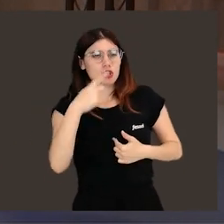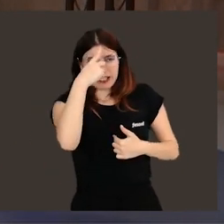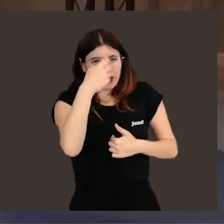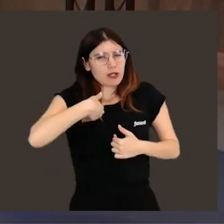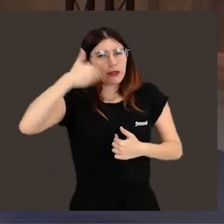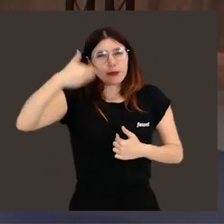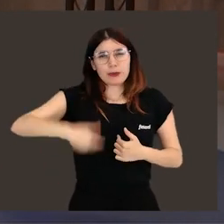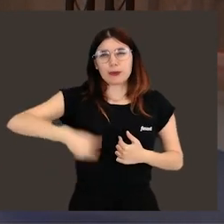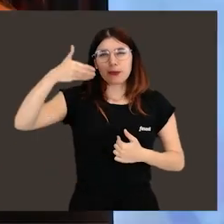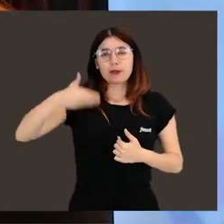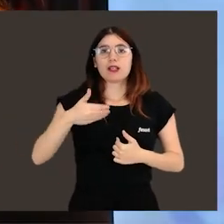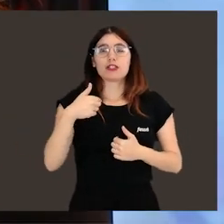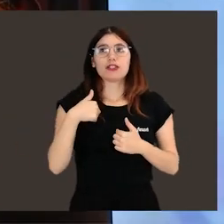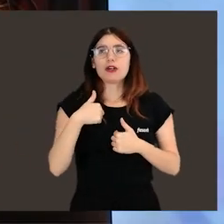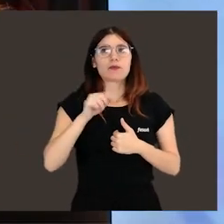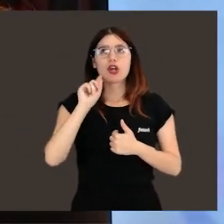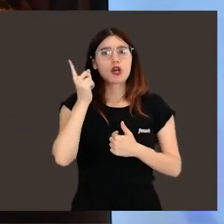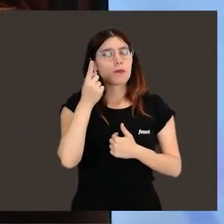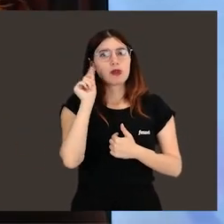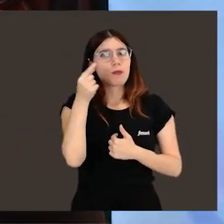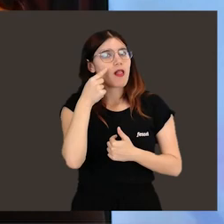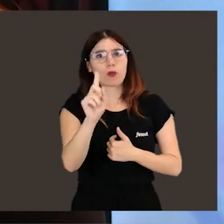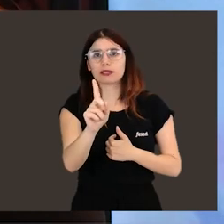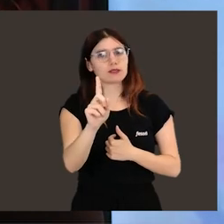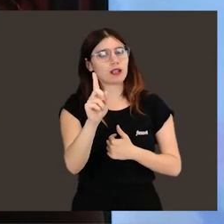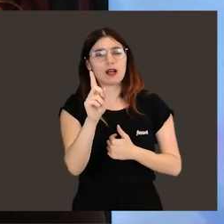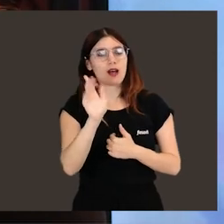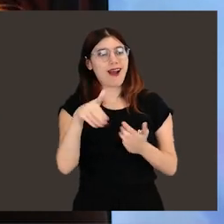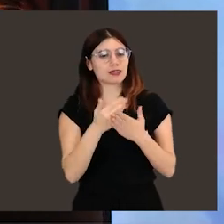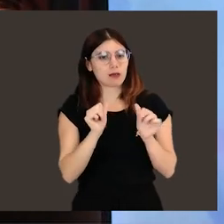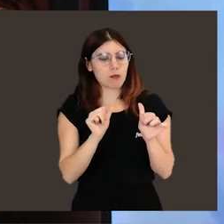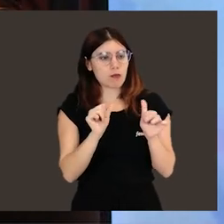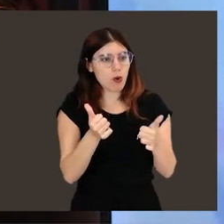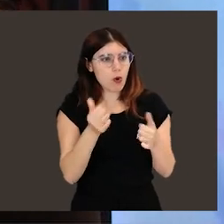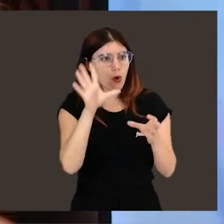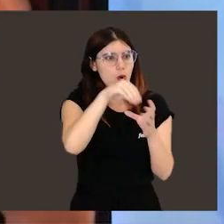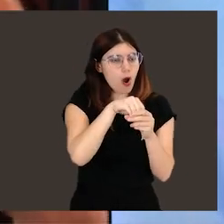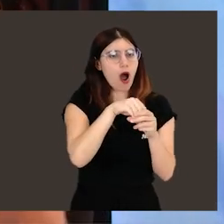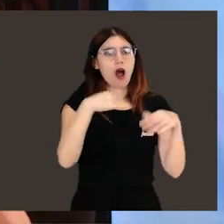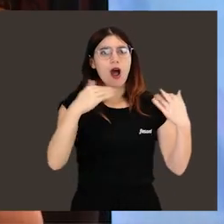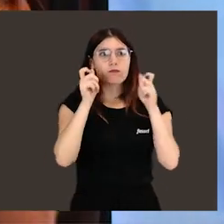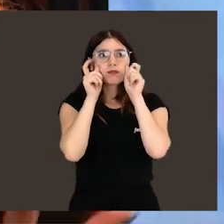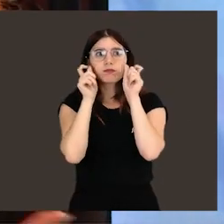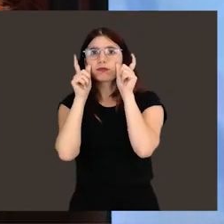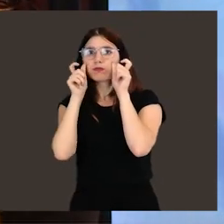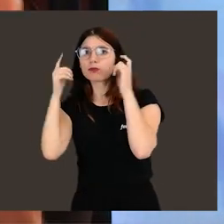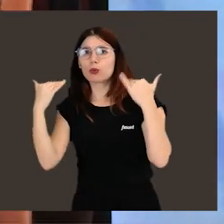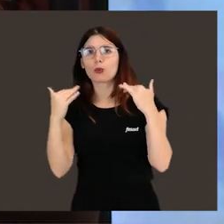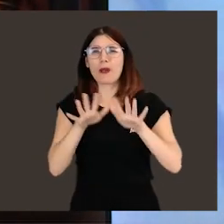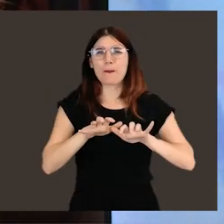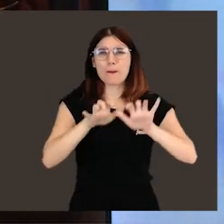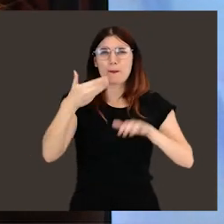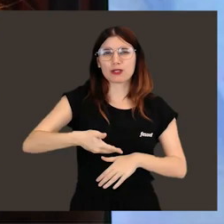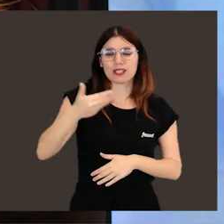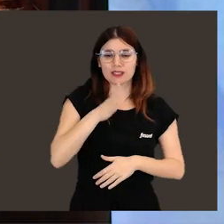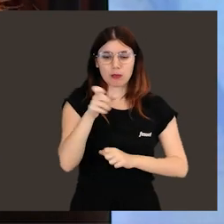universidad? Creo que es tremendamente importante y no me había percatado de esa relevancia hasta que he empezado a estar metida en esto y